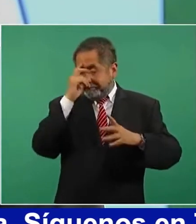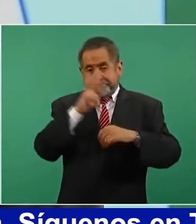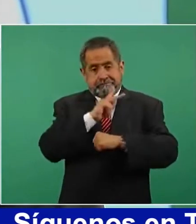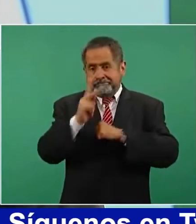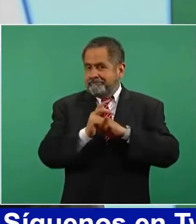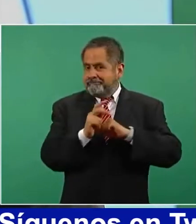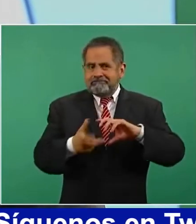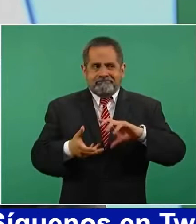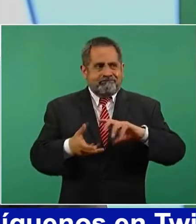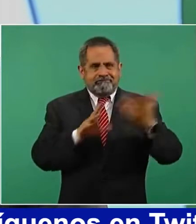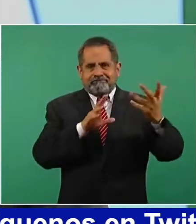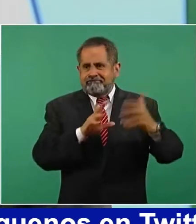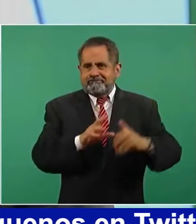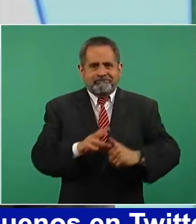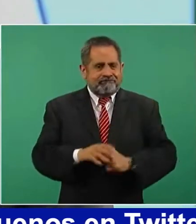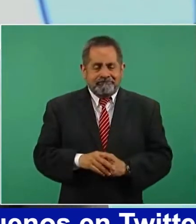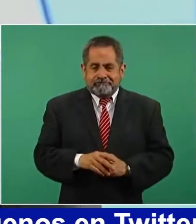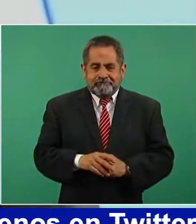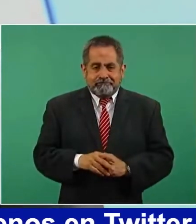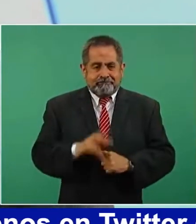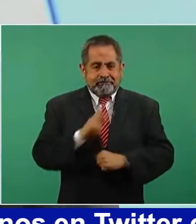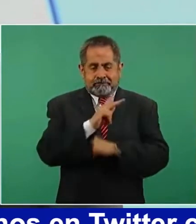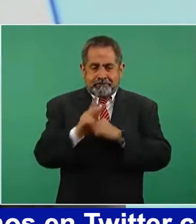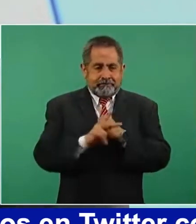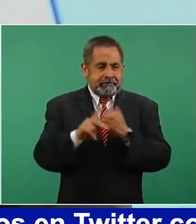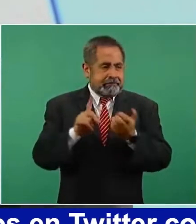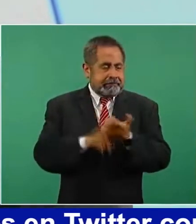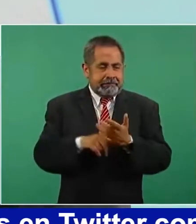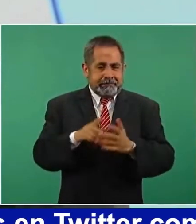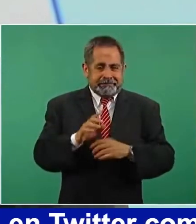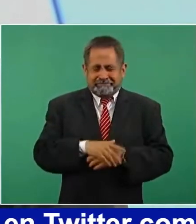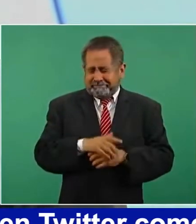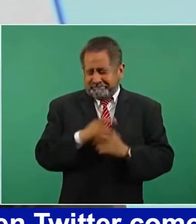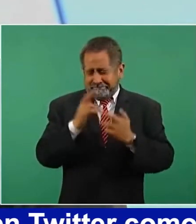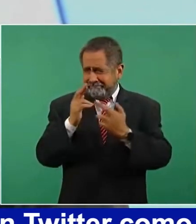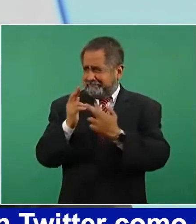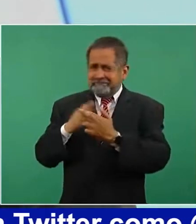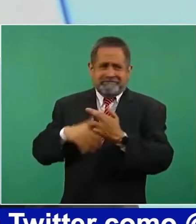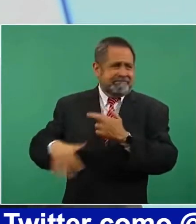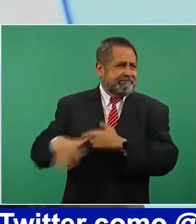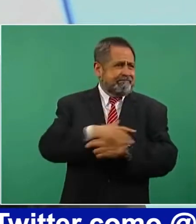en ruinas,